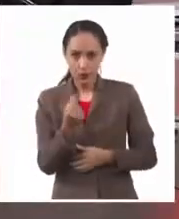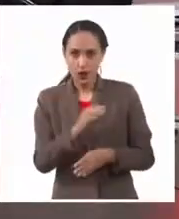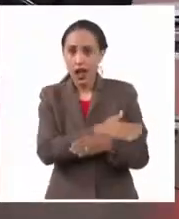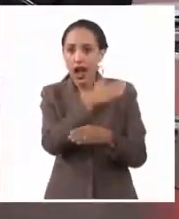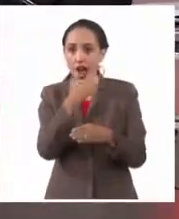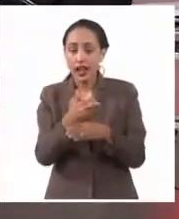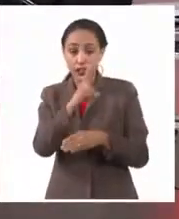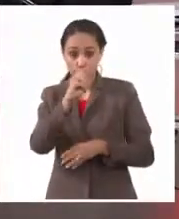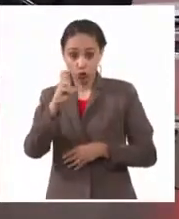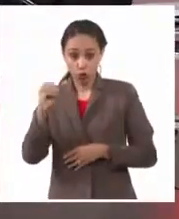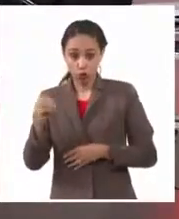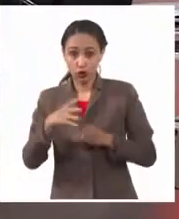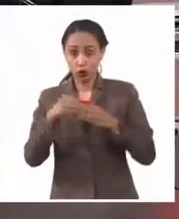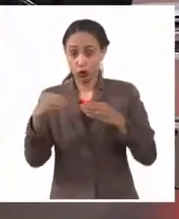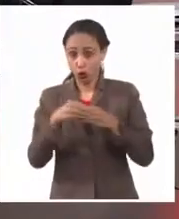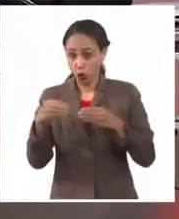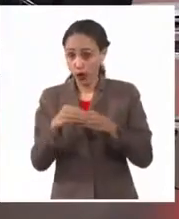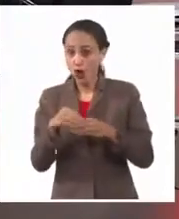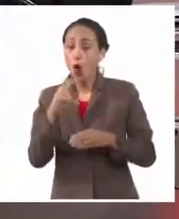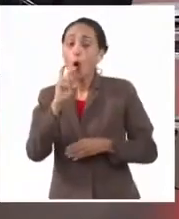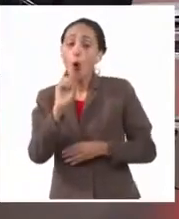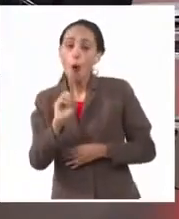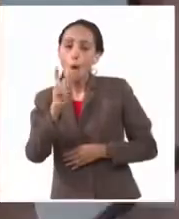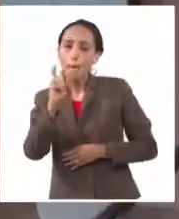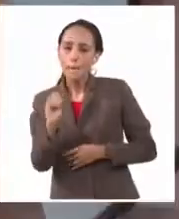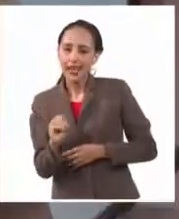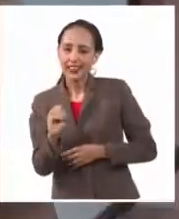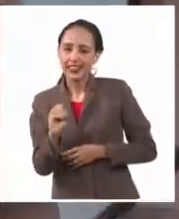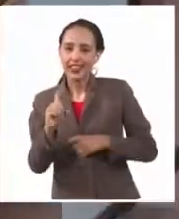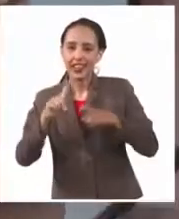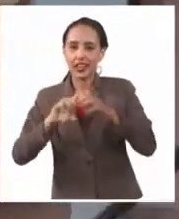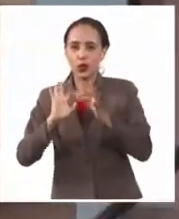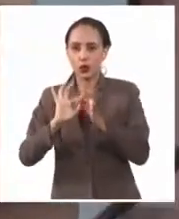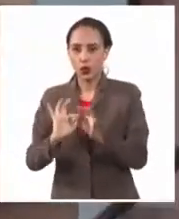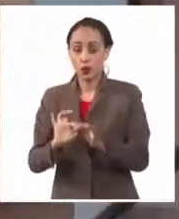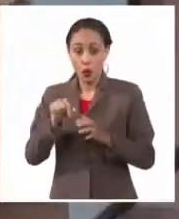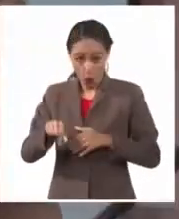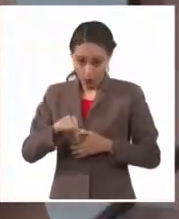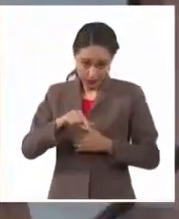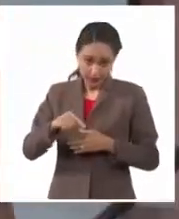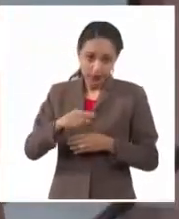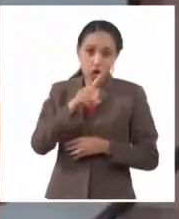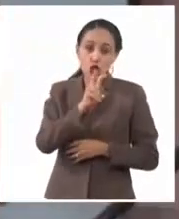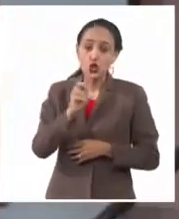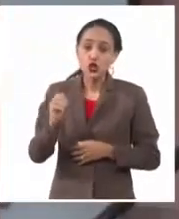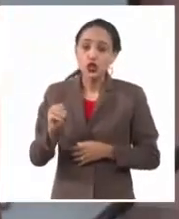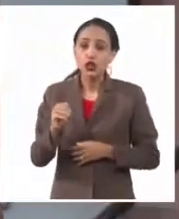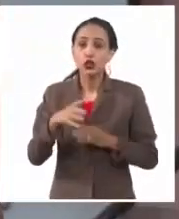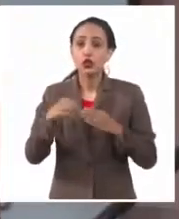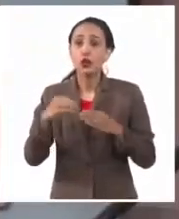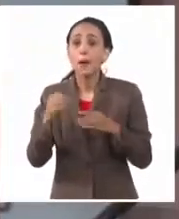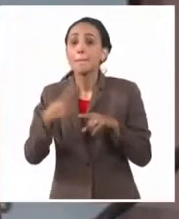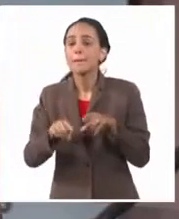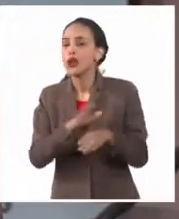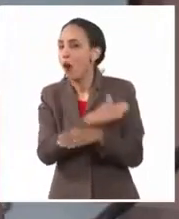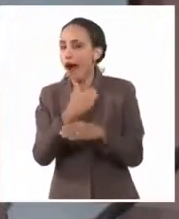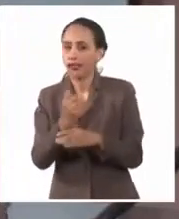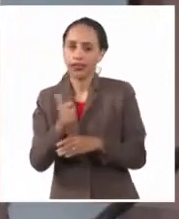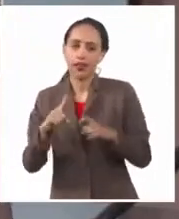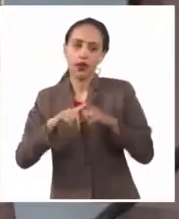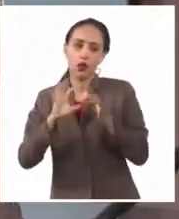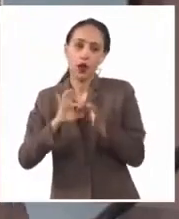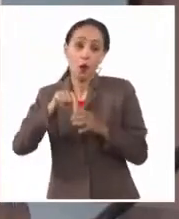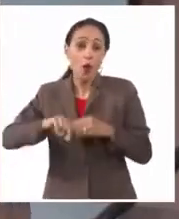o 20 kilogramos? O 20 kilogramos. Hoy era hasta 200 dólares, pero solo hasta 10 kilogramos.